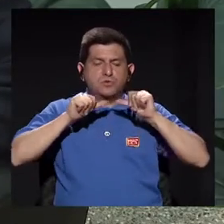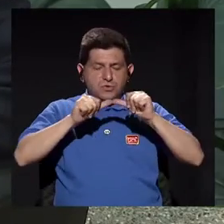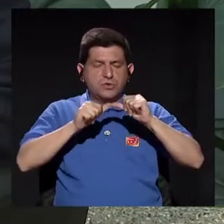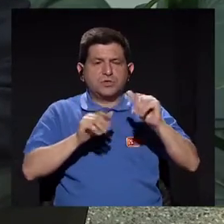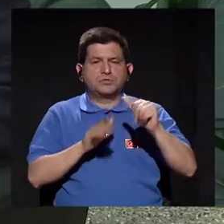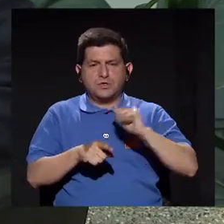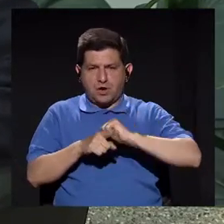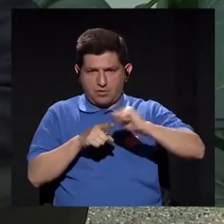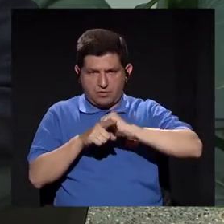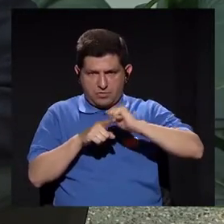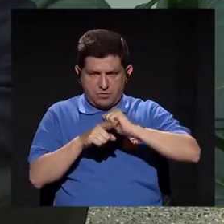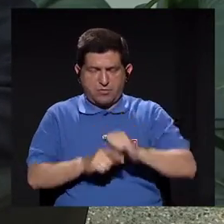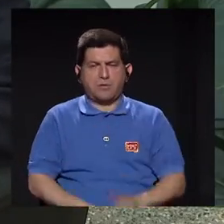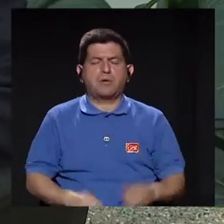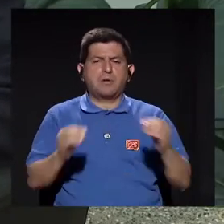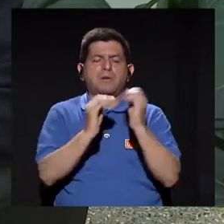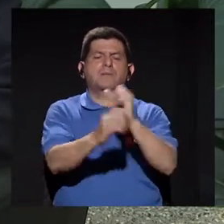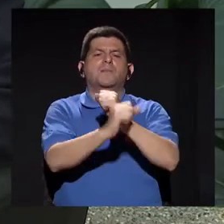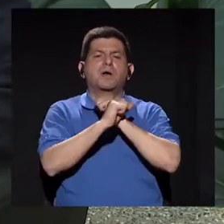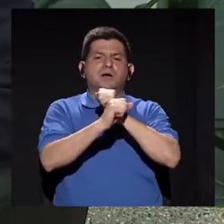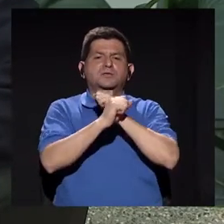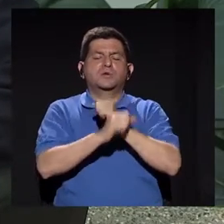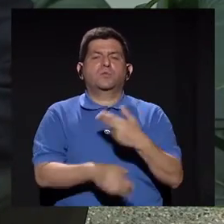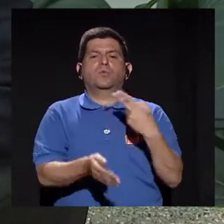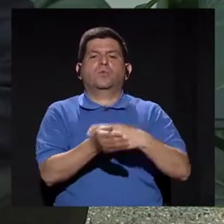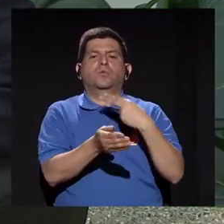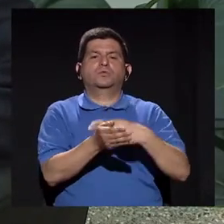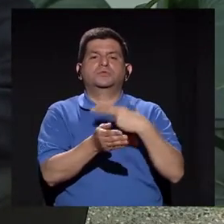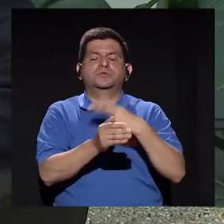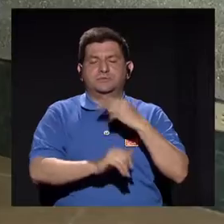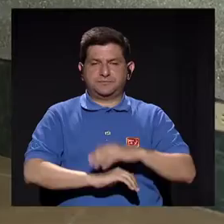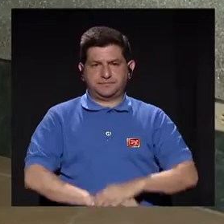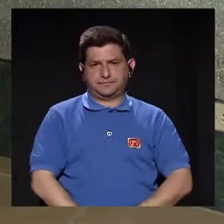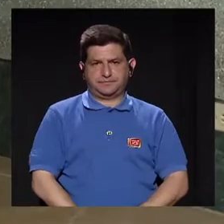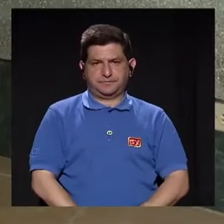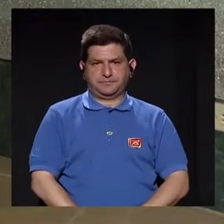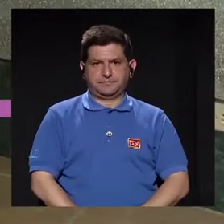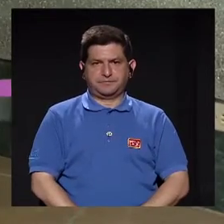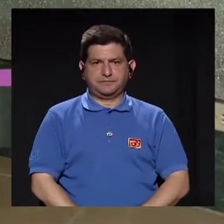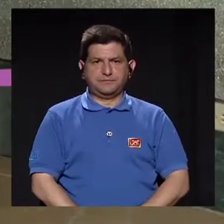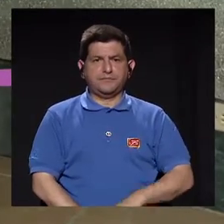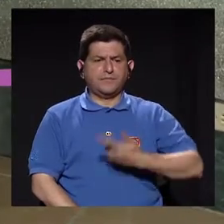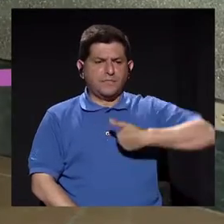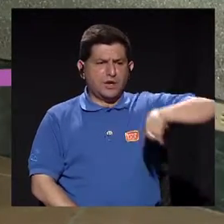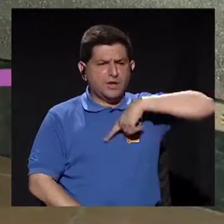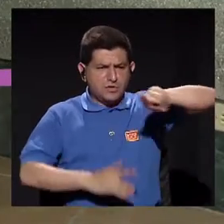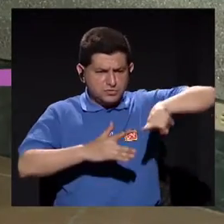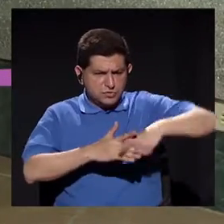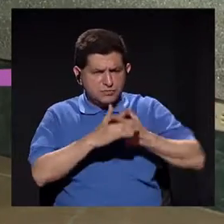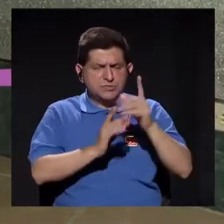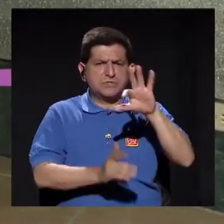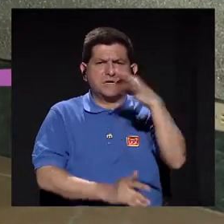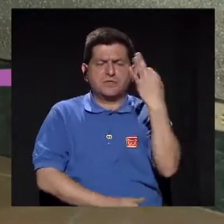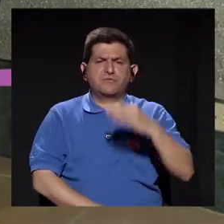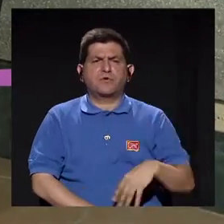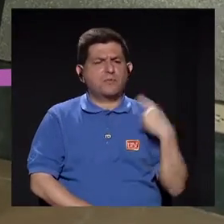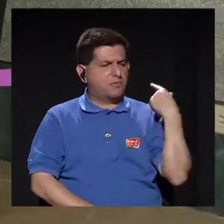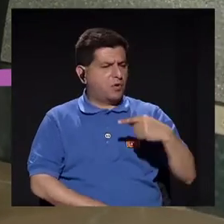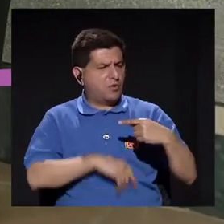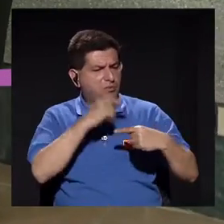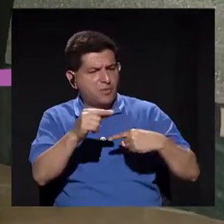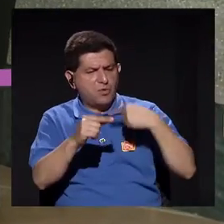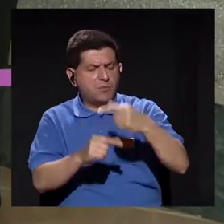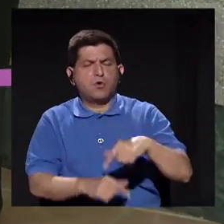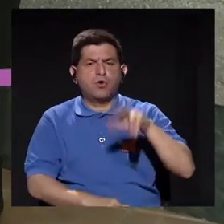de continuar su entrenamiento con mayor seguridad en el hospital. Y de hecho, comenzamos de una forma poco a